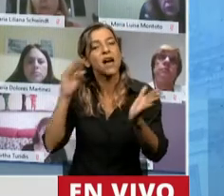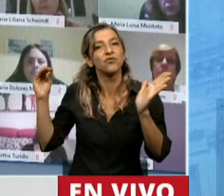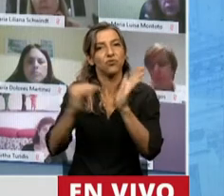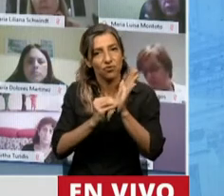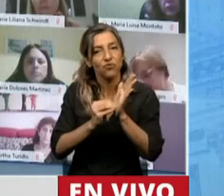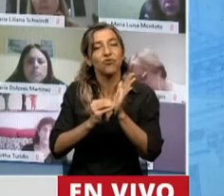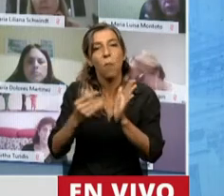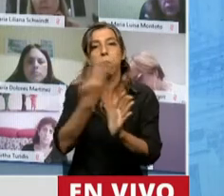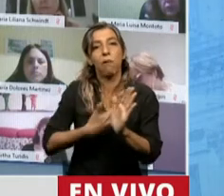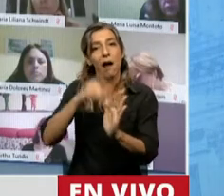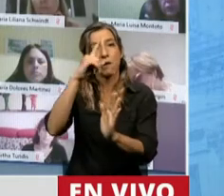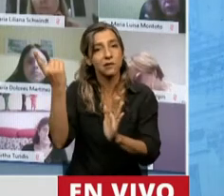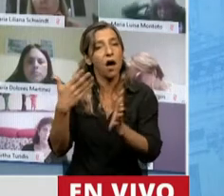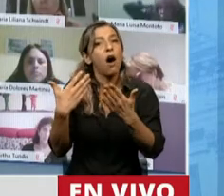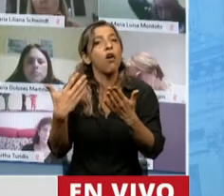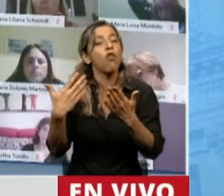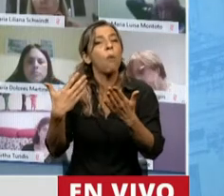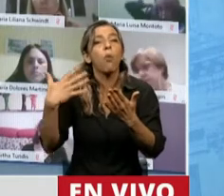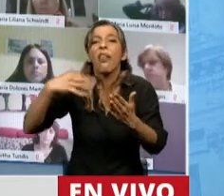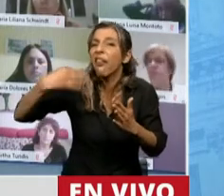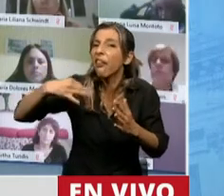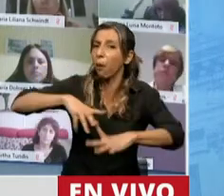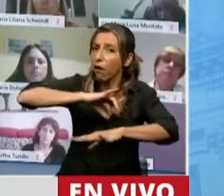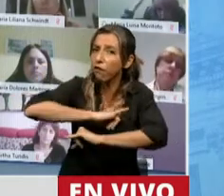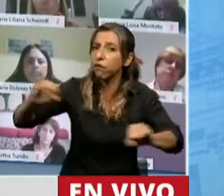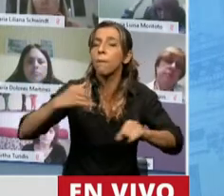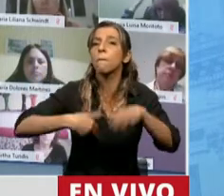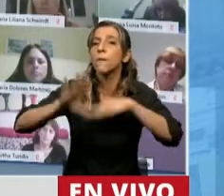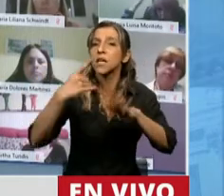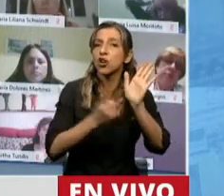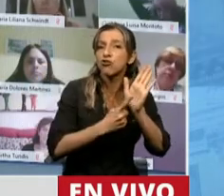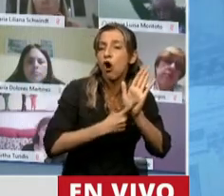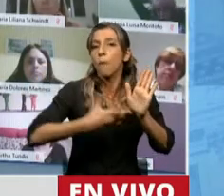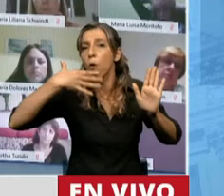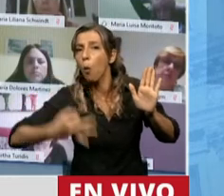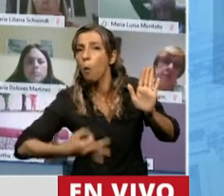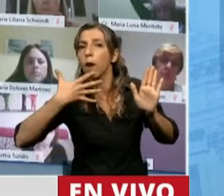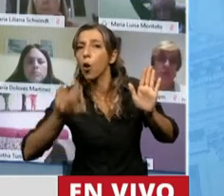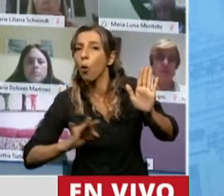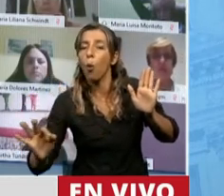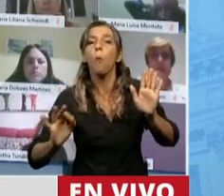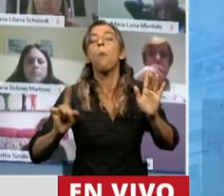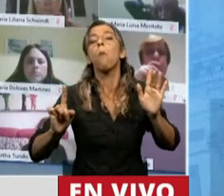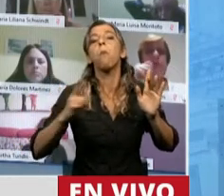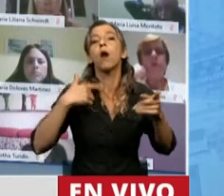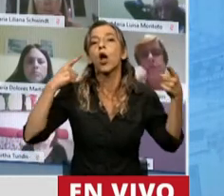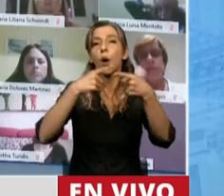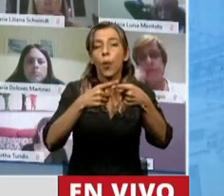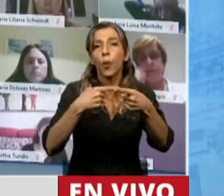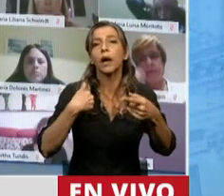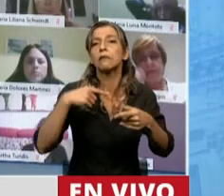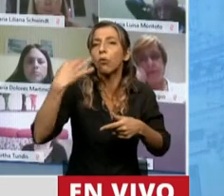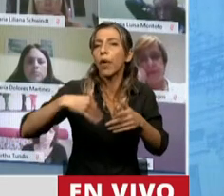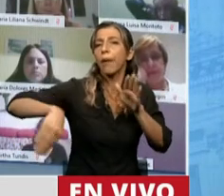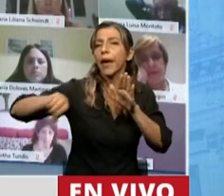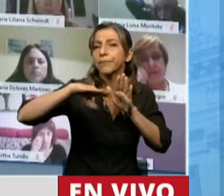gestión del Estado, sobre todo al momento de evaluar la implementación de las normas, si se están cumpliendo o no, los objetivos, cuál es el impacto real de